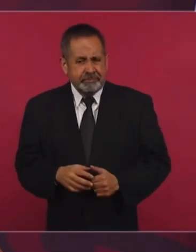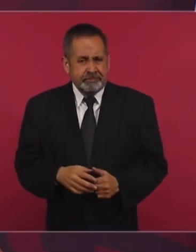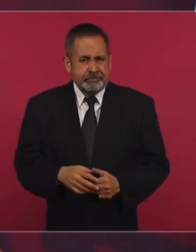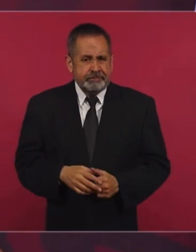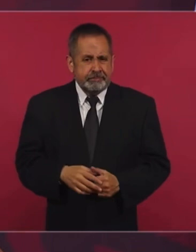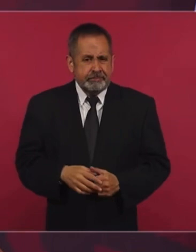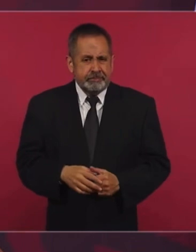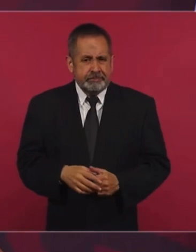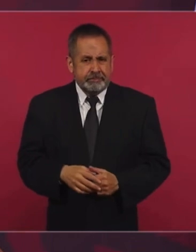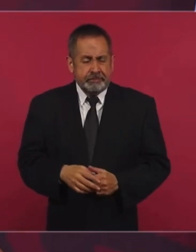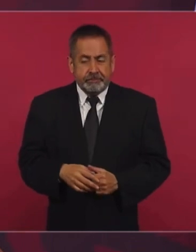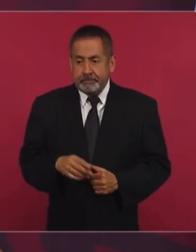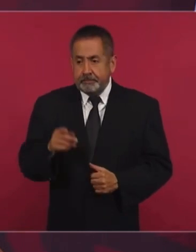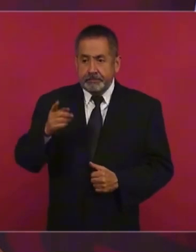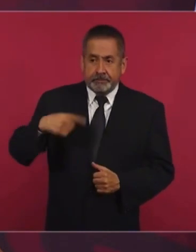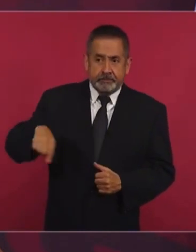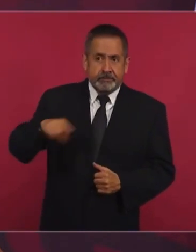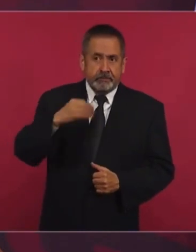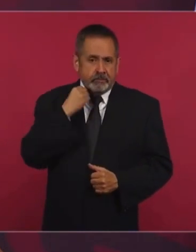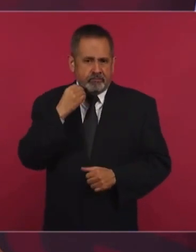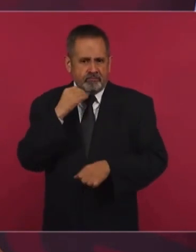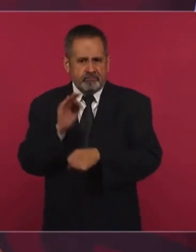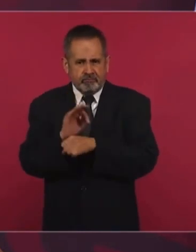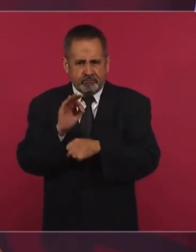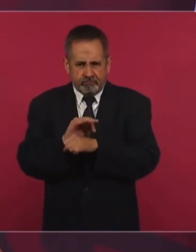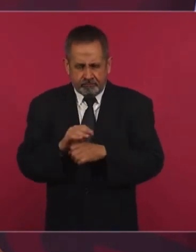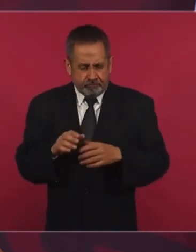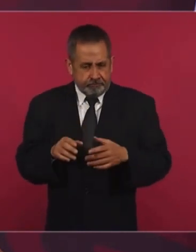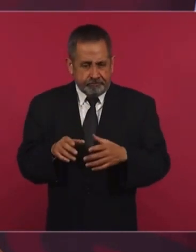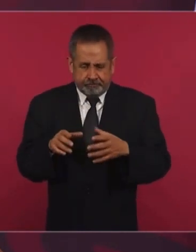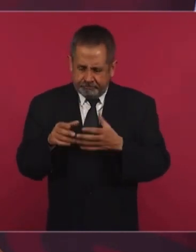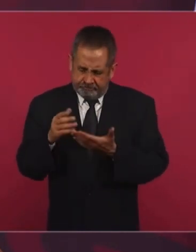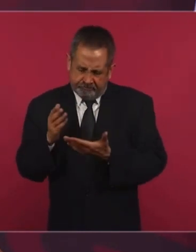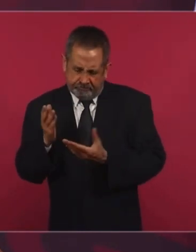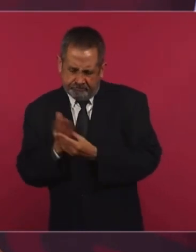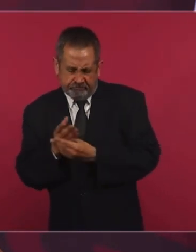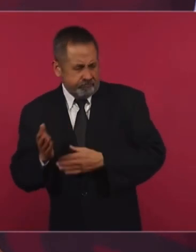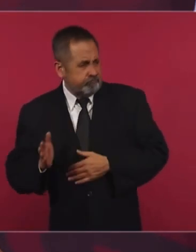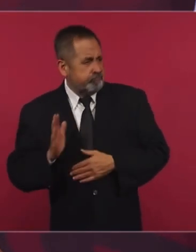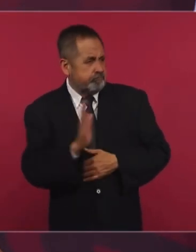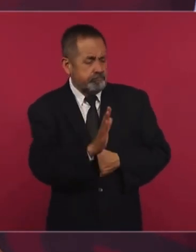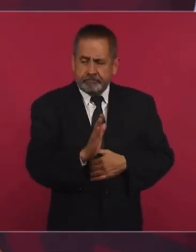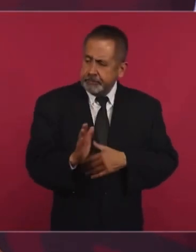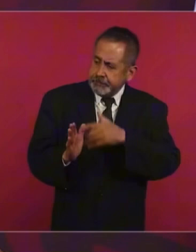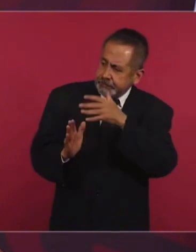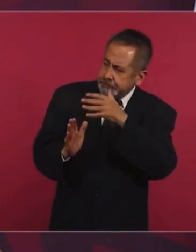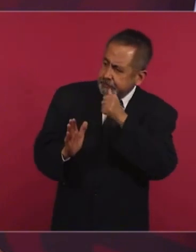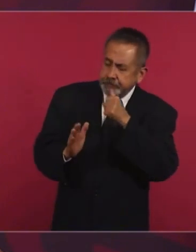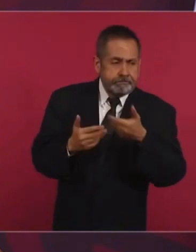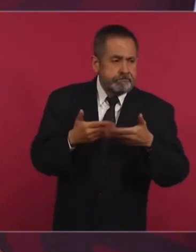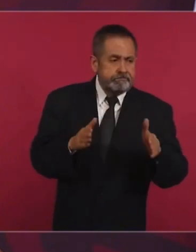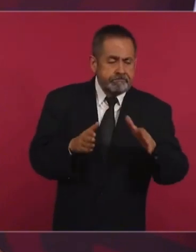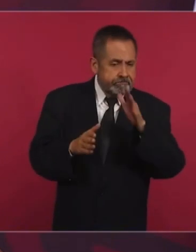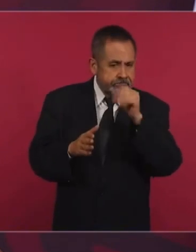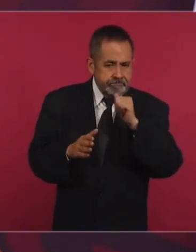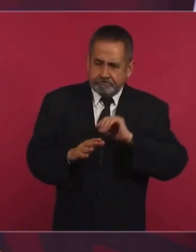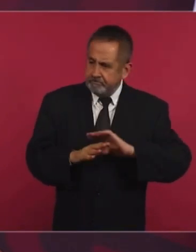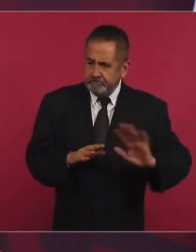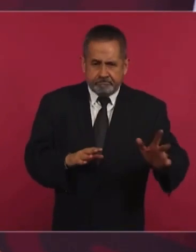los abogados que los defienden no han podido liberarlos, aún